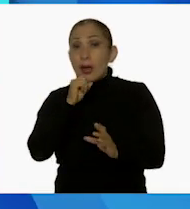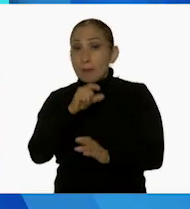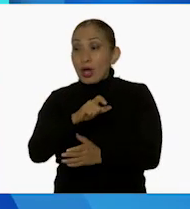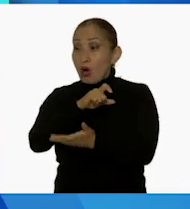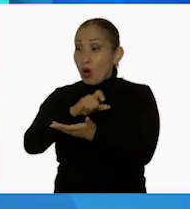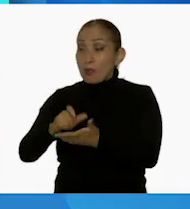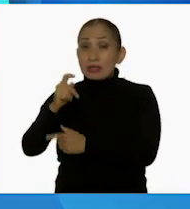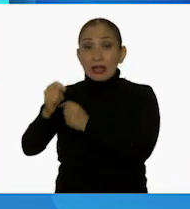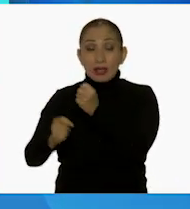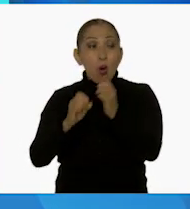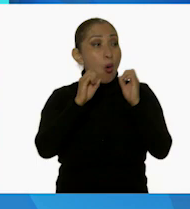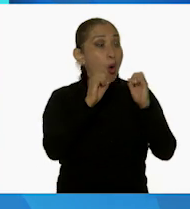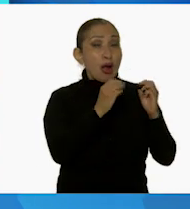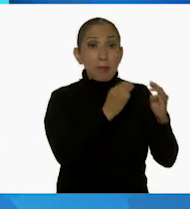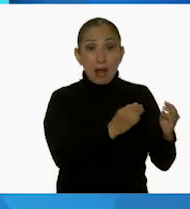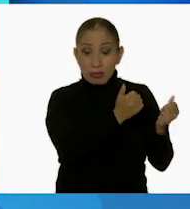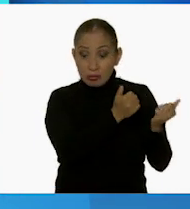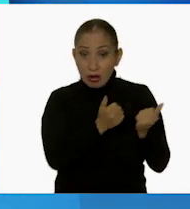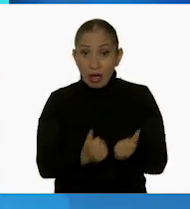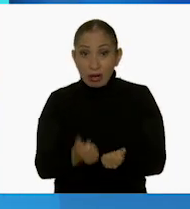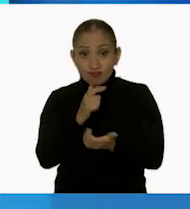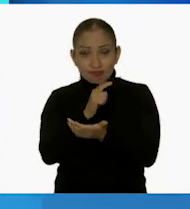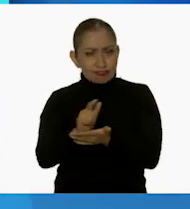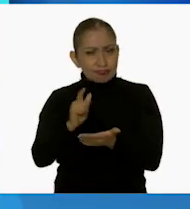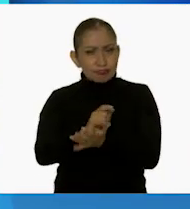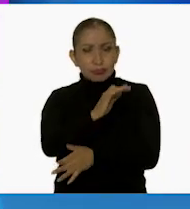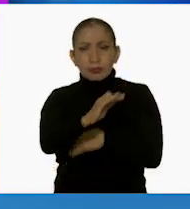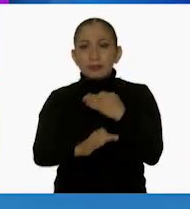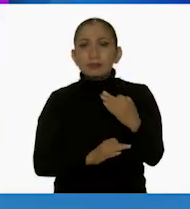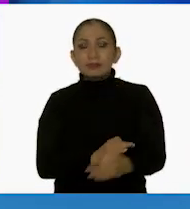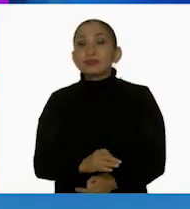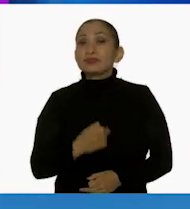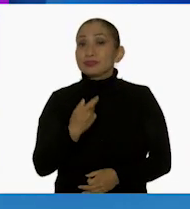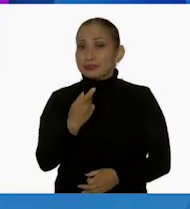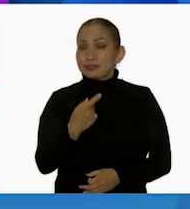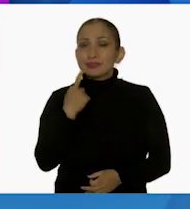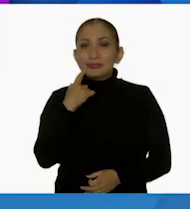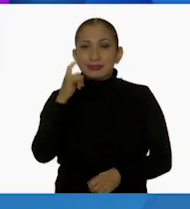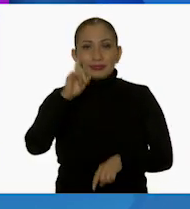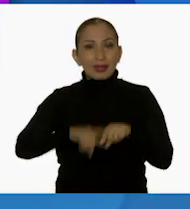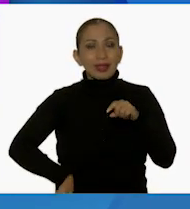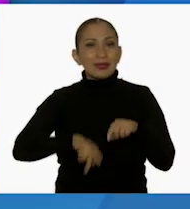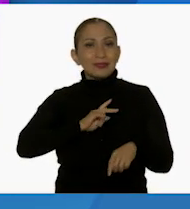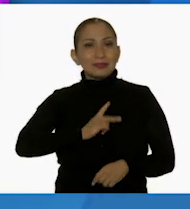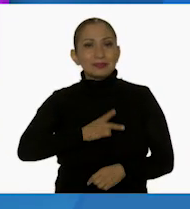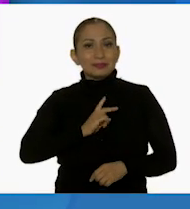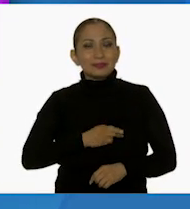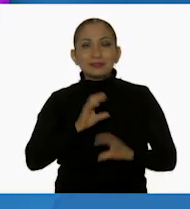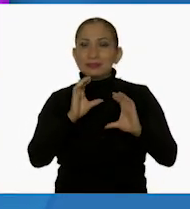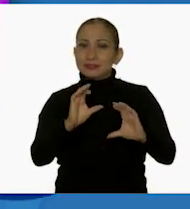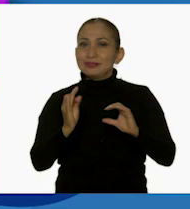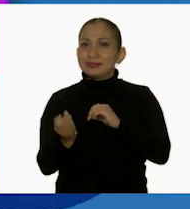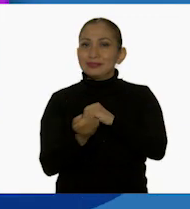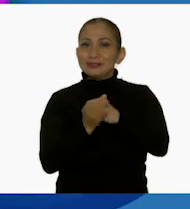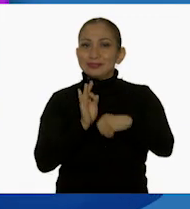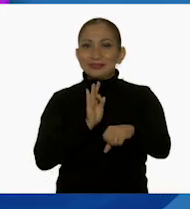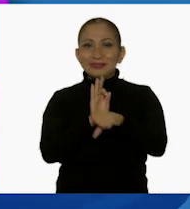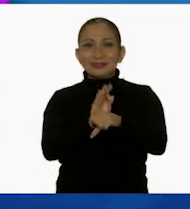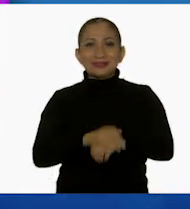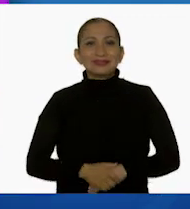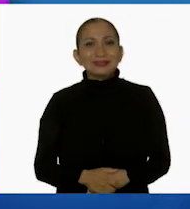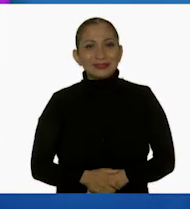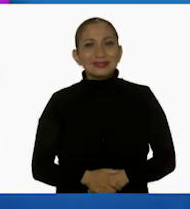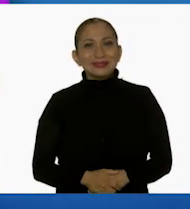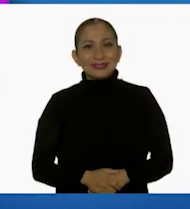las cosas que compres en la tienda o en el supermercado. Sigamos luchando juntos contra este virus cuidándonos los